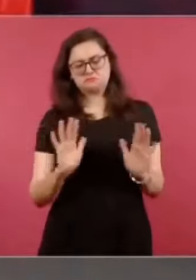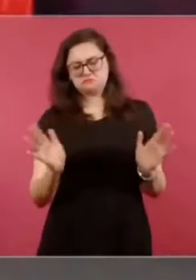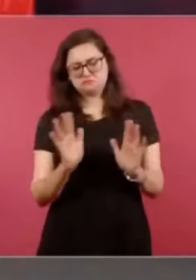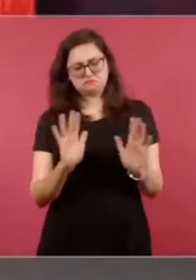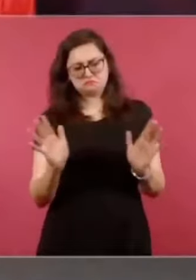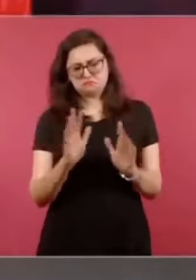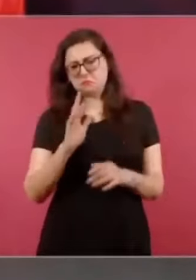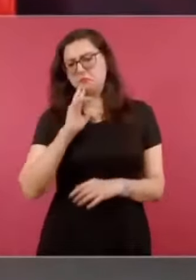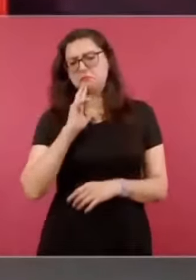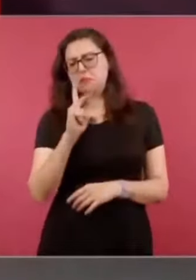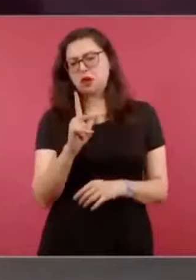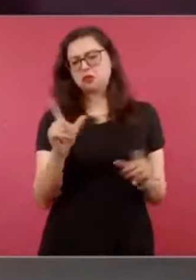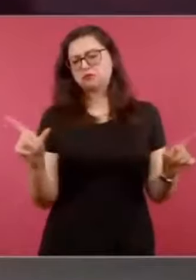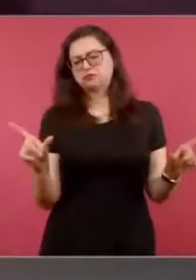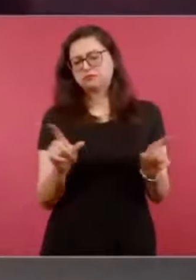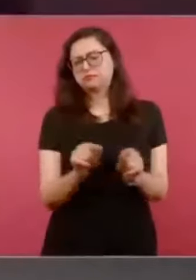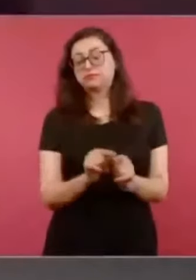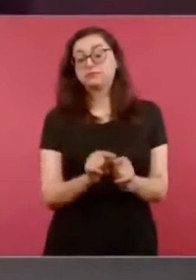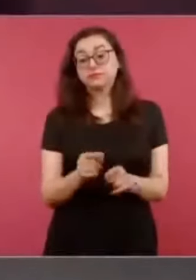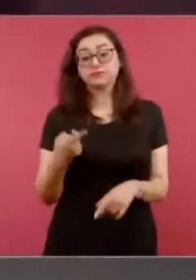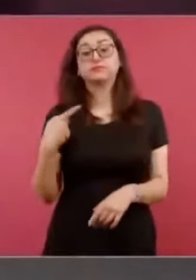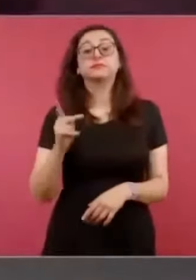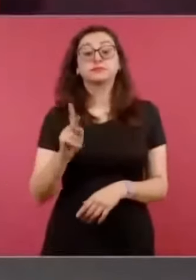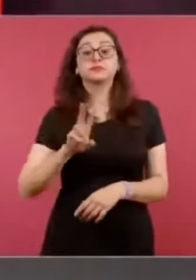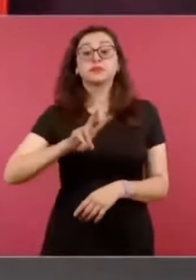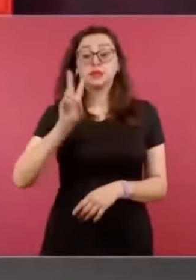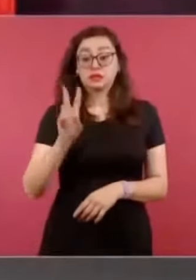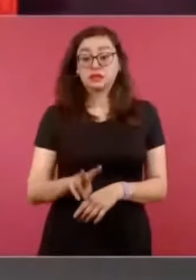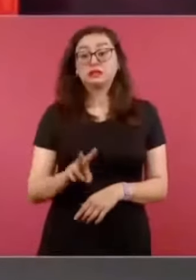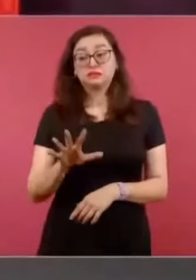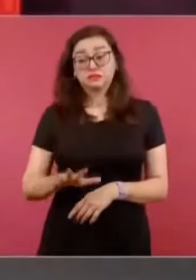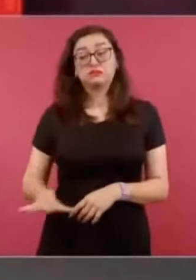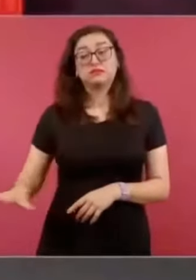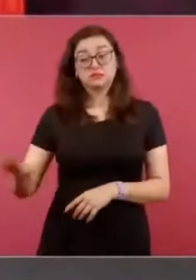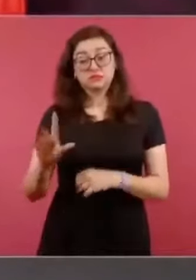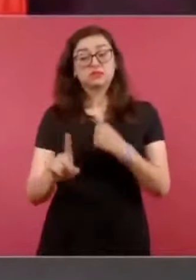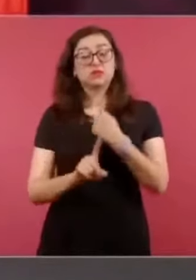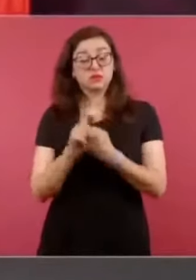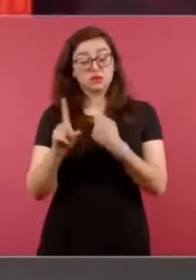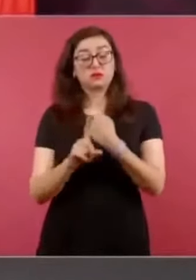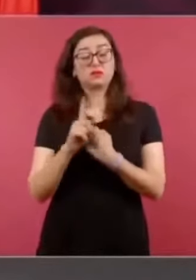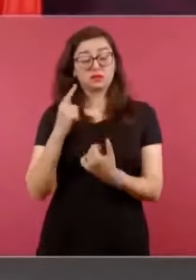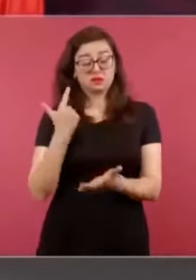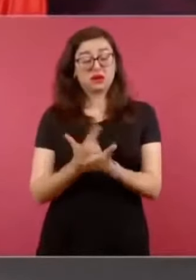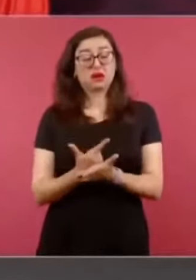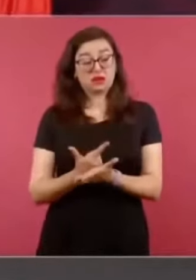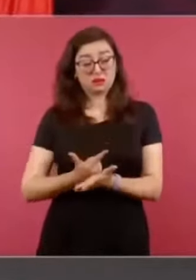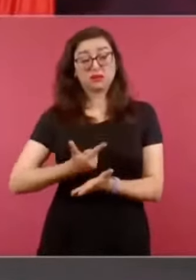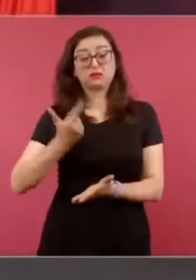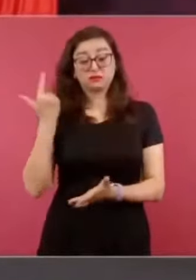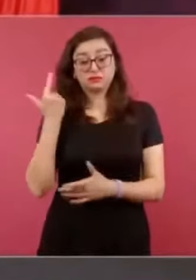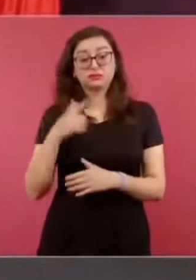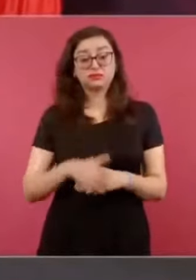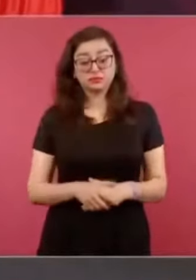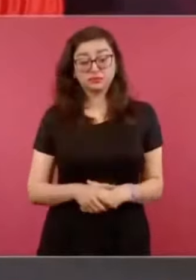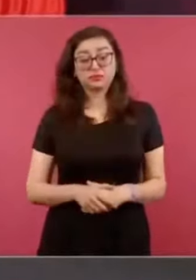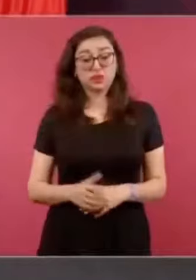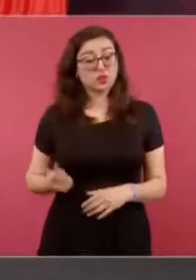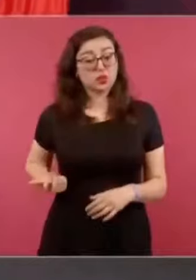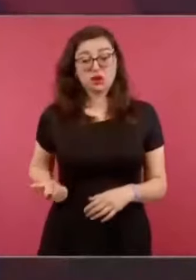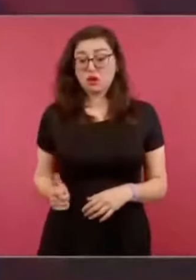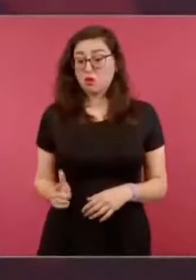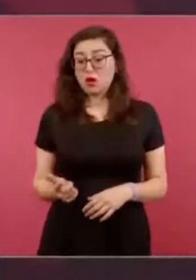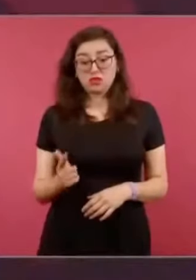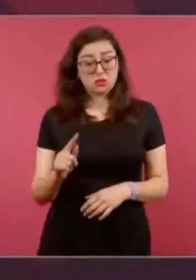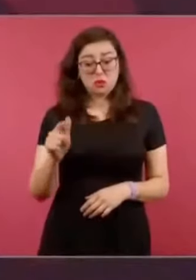de inseguridad en Guanajuato desde hace